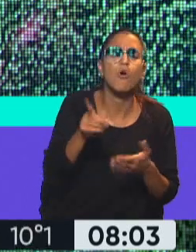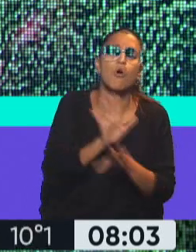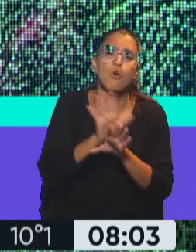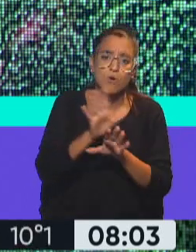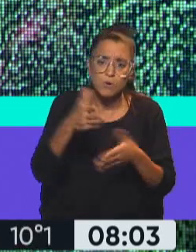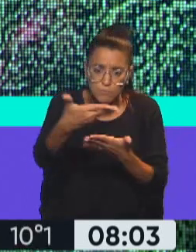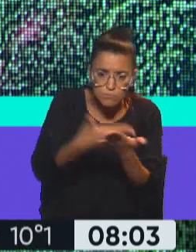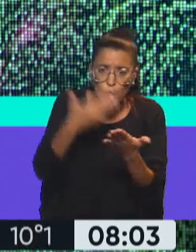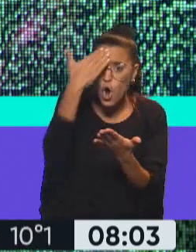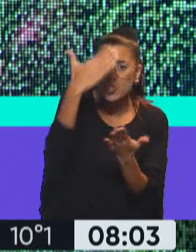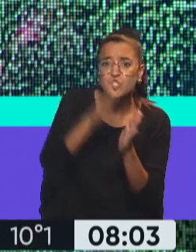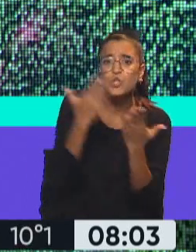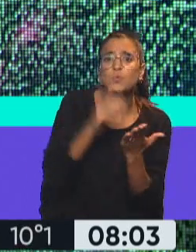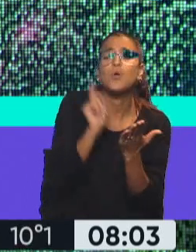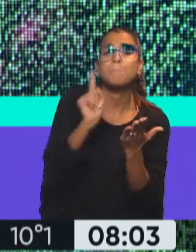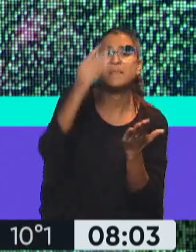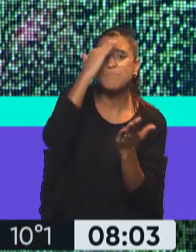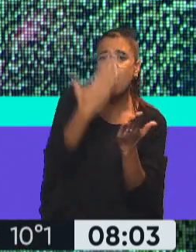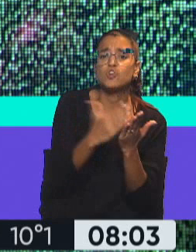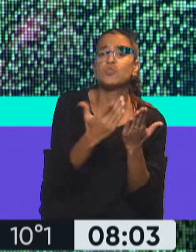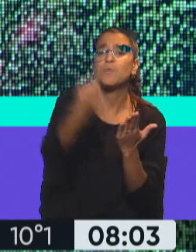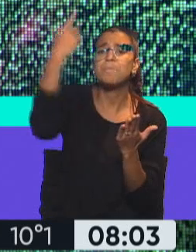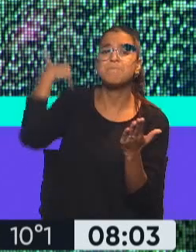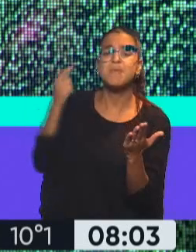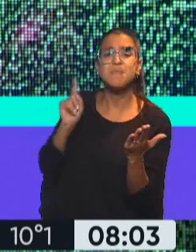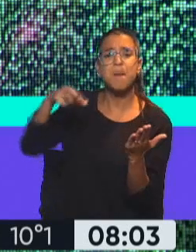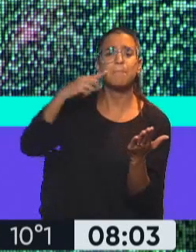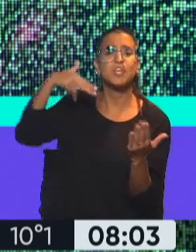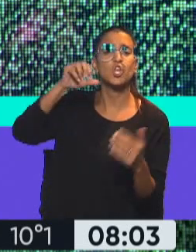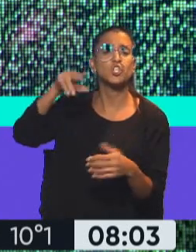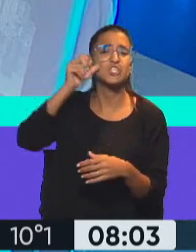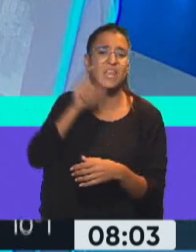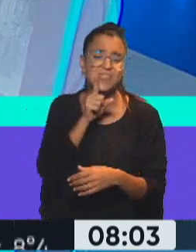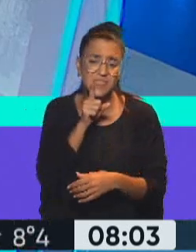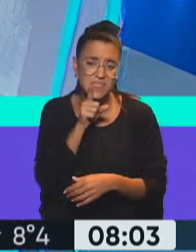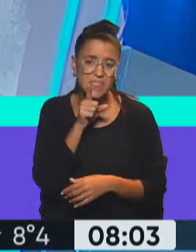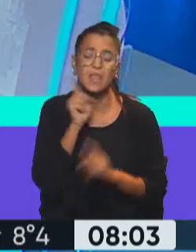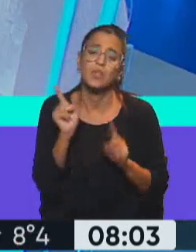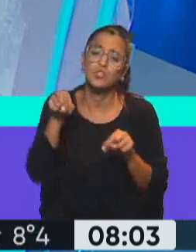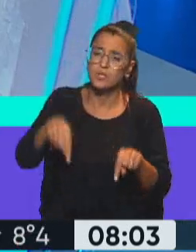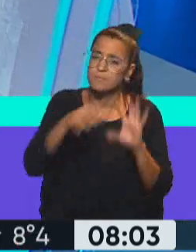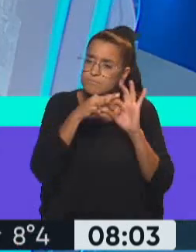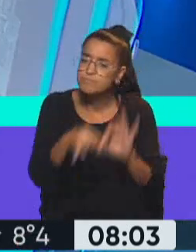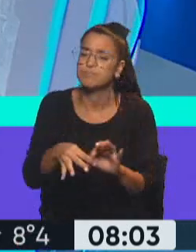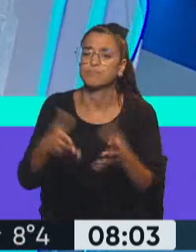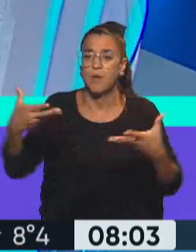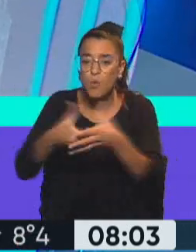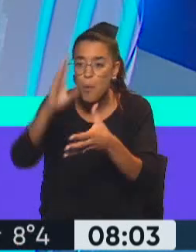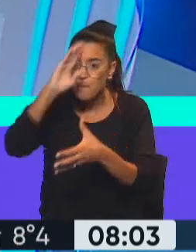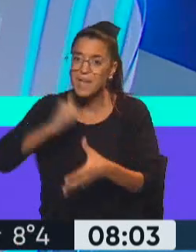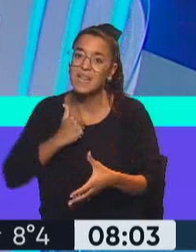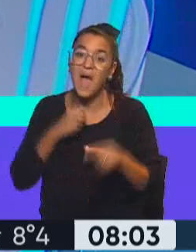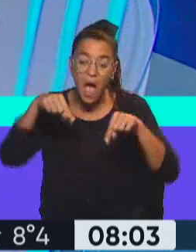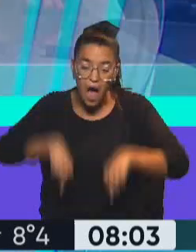Constitución todavía sigue vigente, la que insauró Pinochet. Y esto también mantuvo cierta relación con las Fuerzas Armadas, que